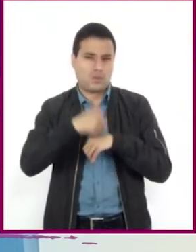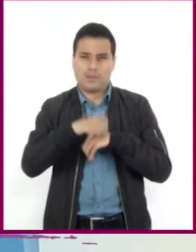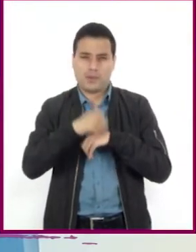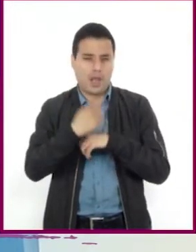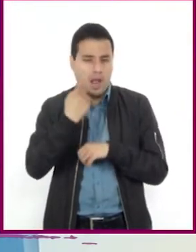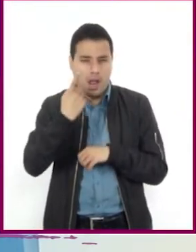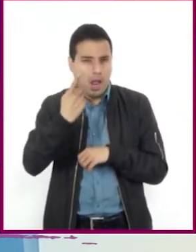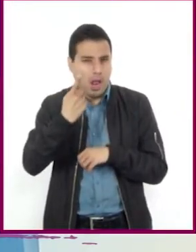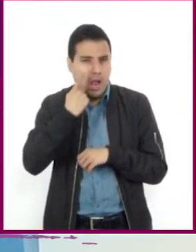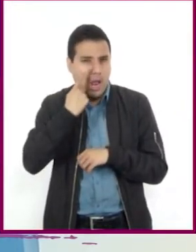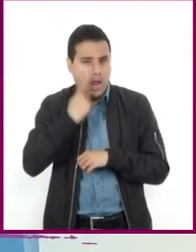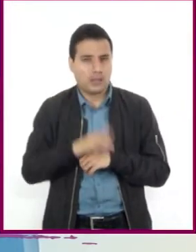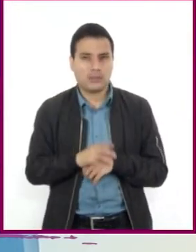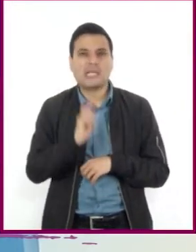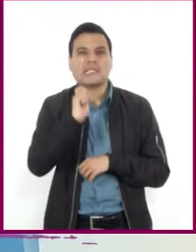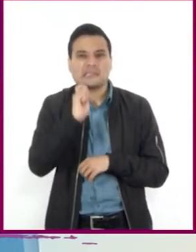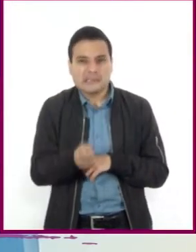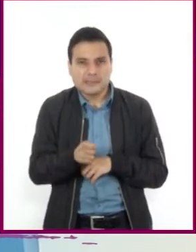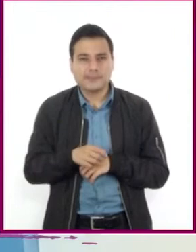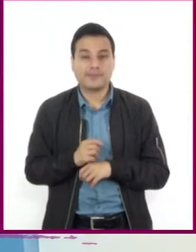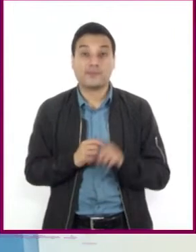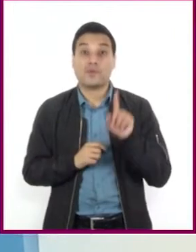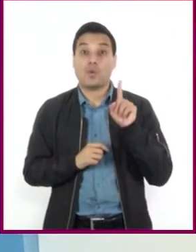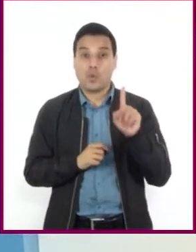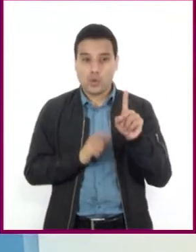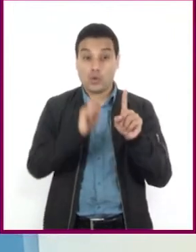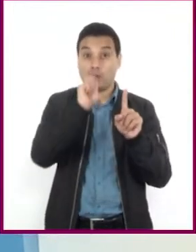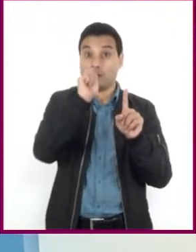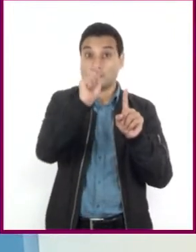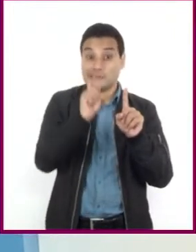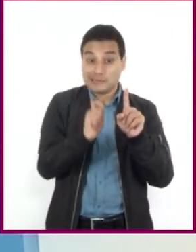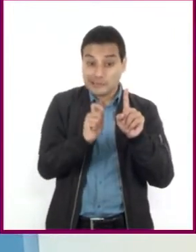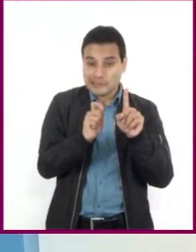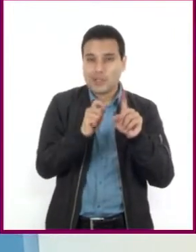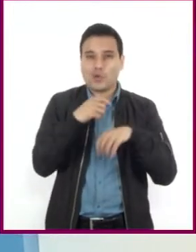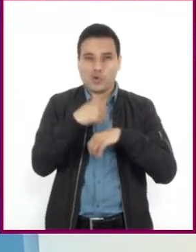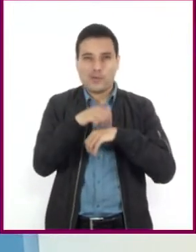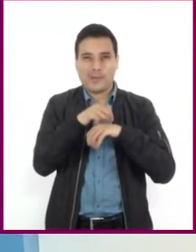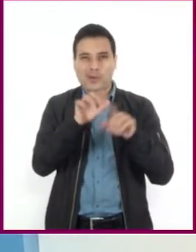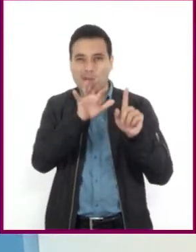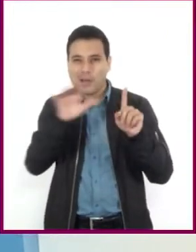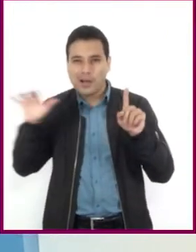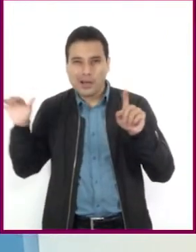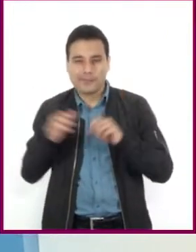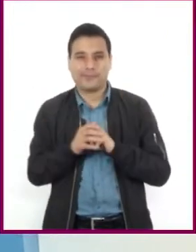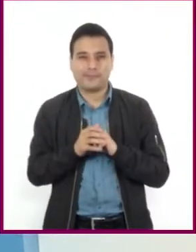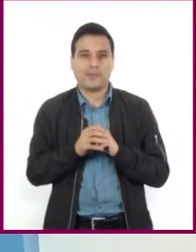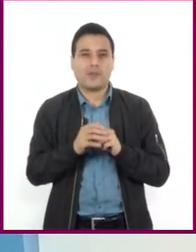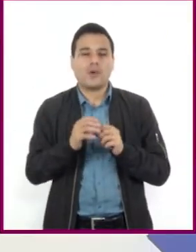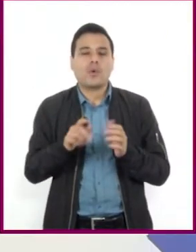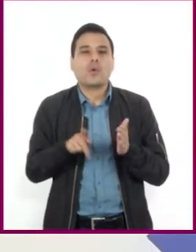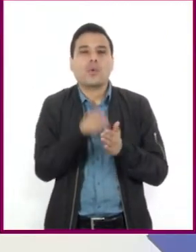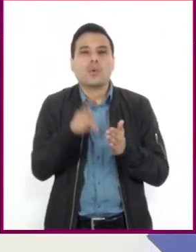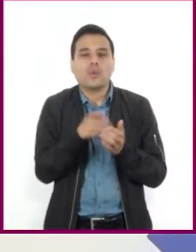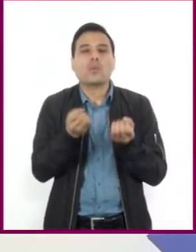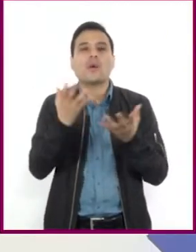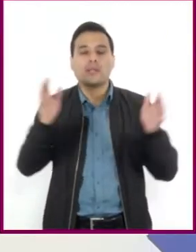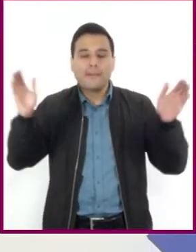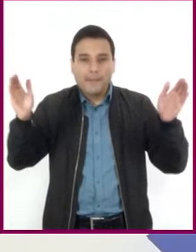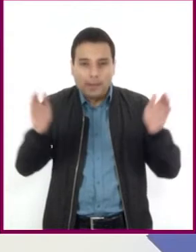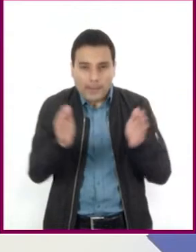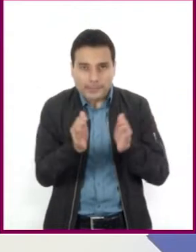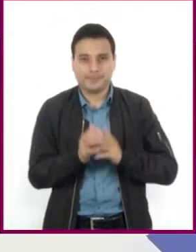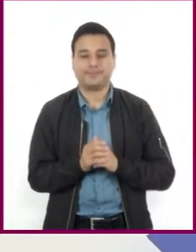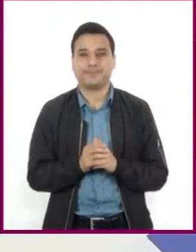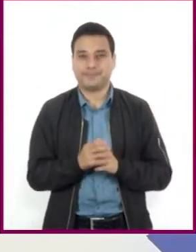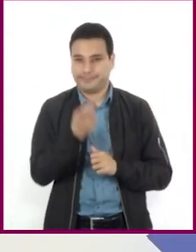e indica el número de veces que se redujo el tamaño real para poder ser representado. Antes